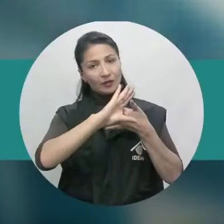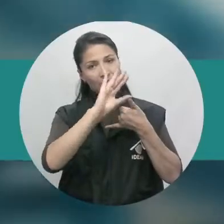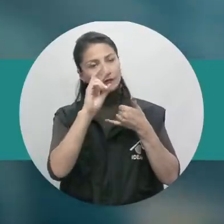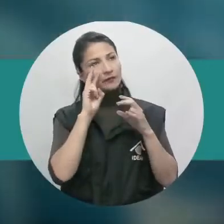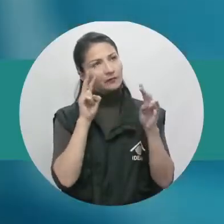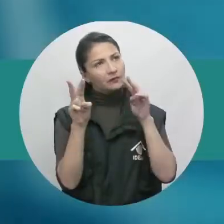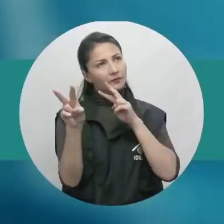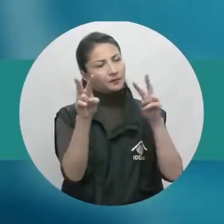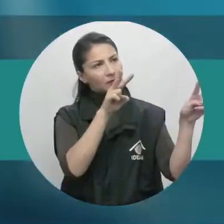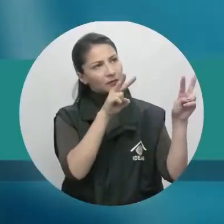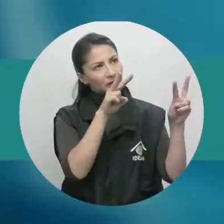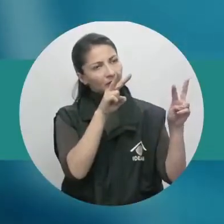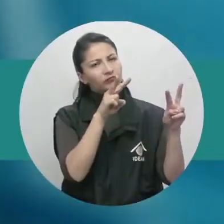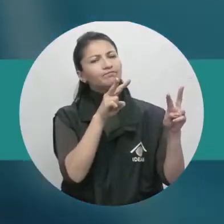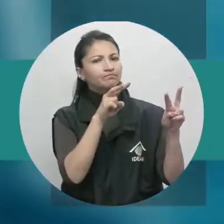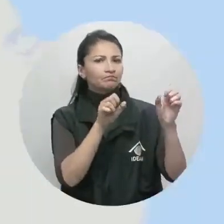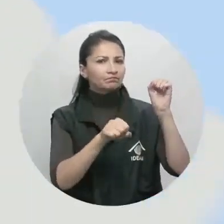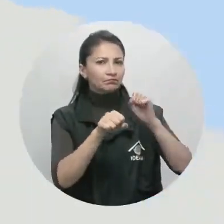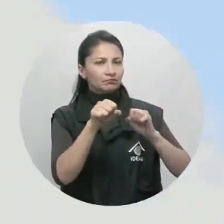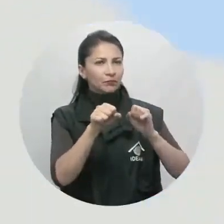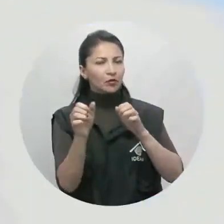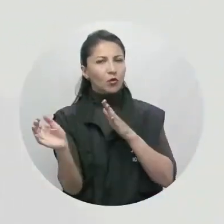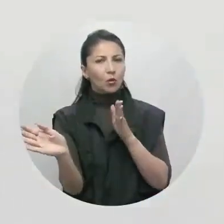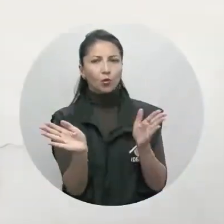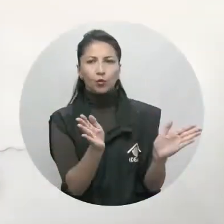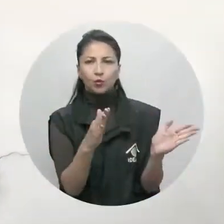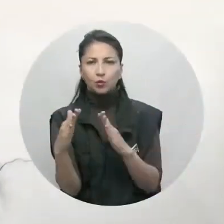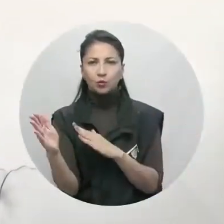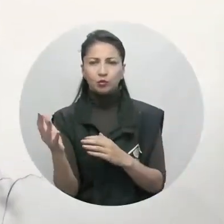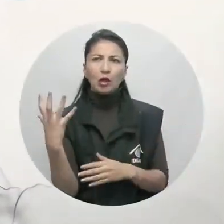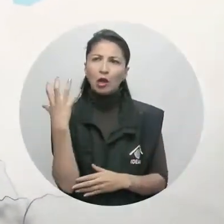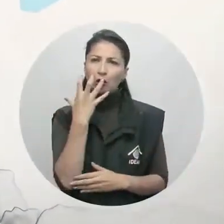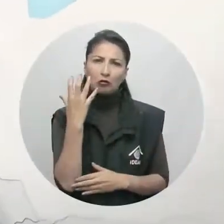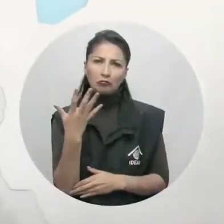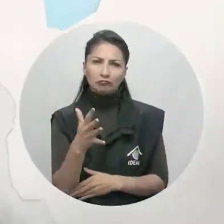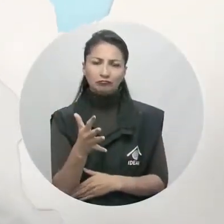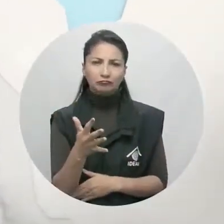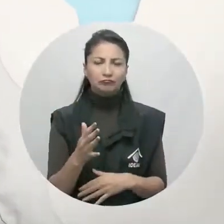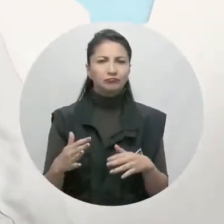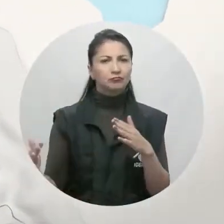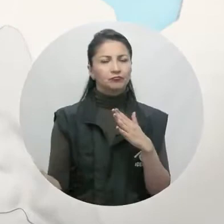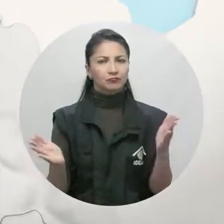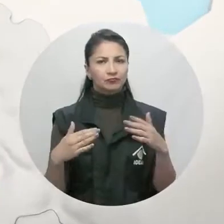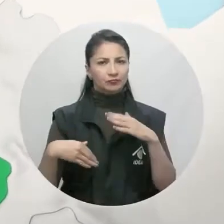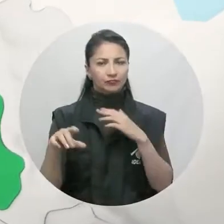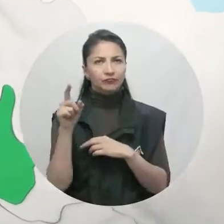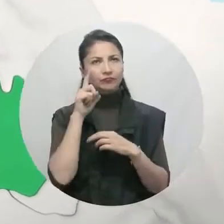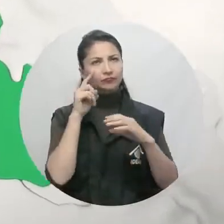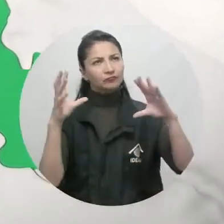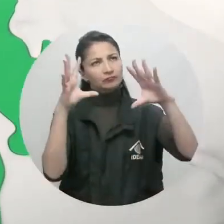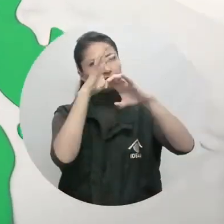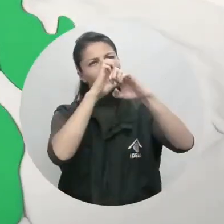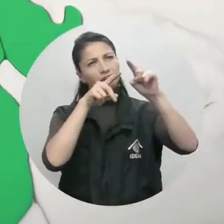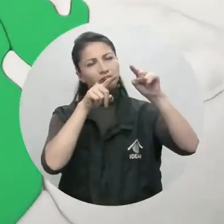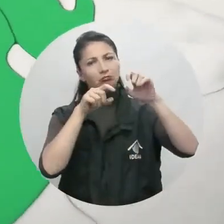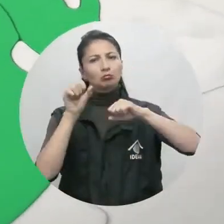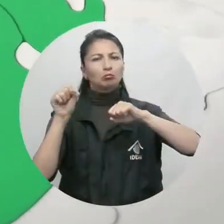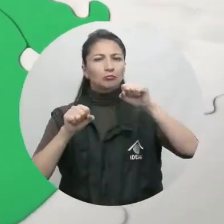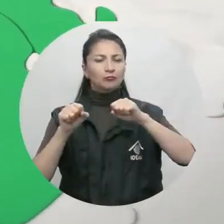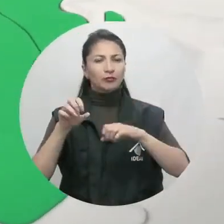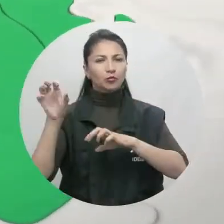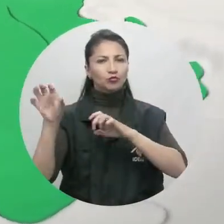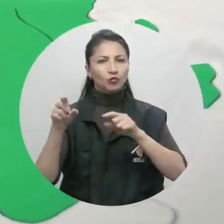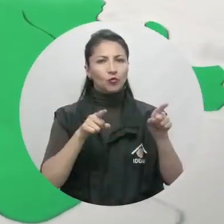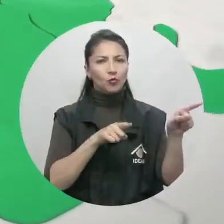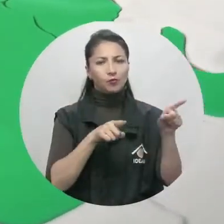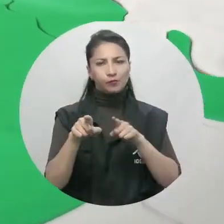de la tarde del domingo. Para la zona del Caribe estimamos una tarde de brisa fresca sin tanto calor en algunos sectores, con cielos